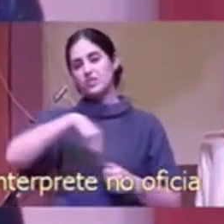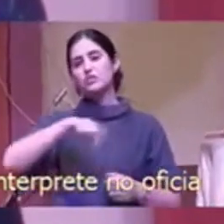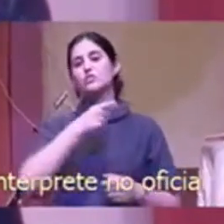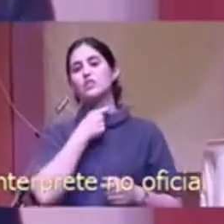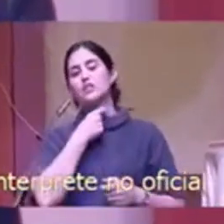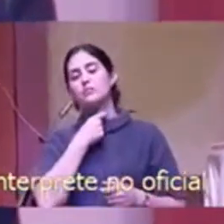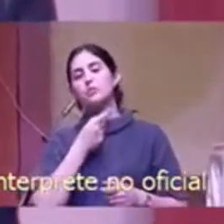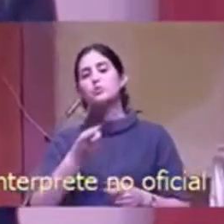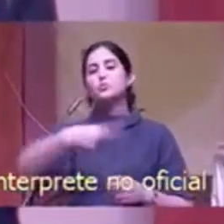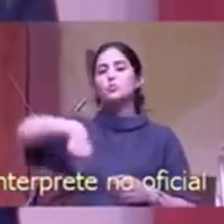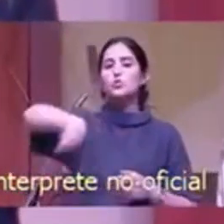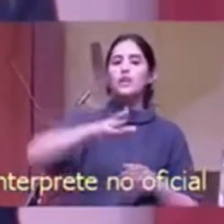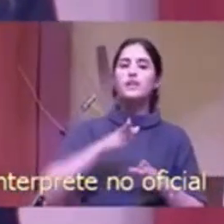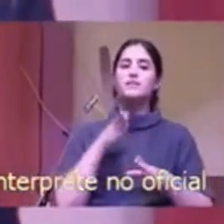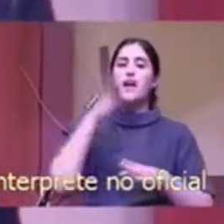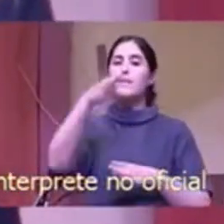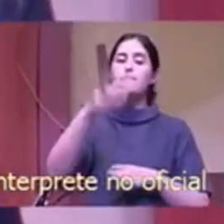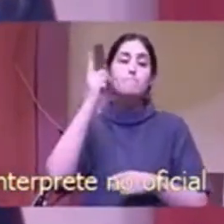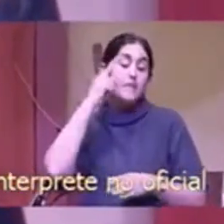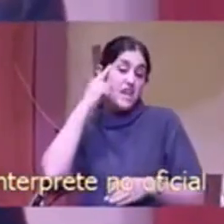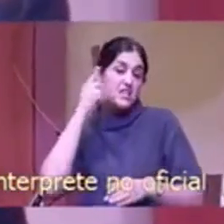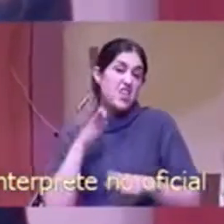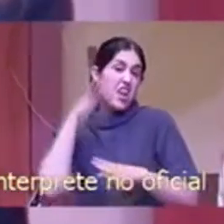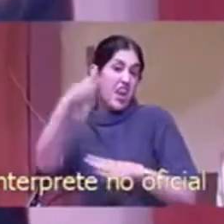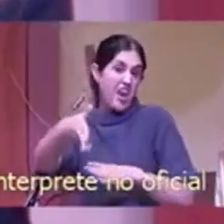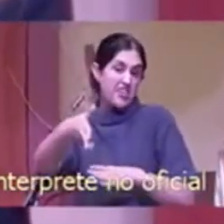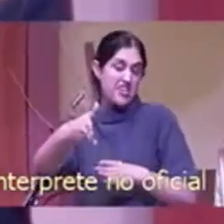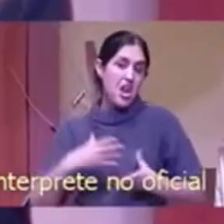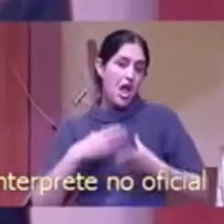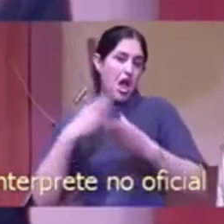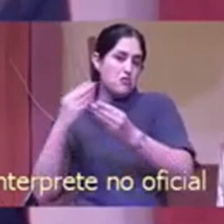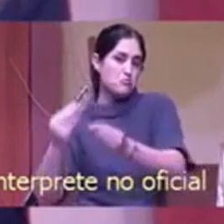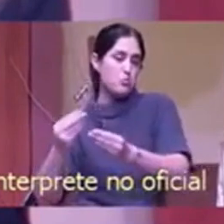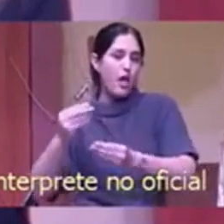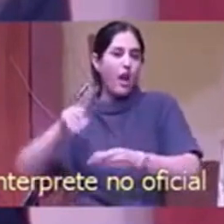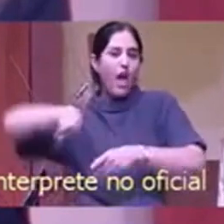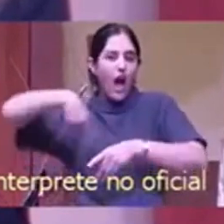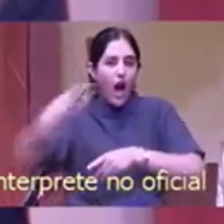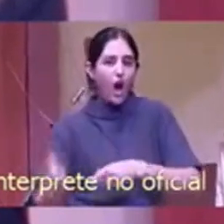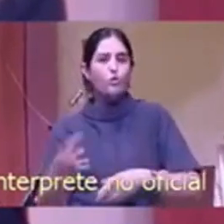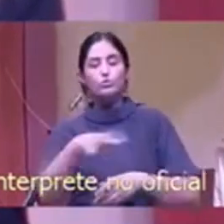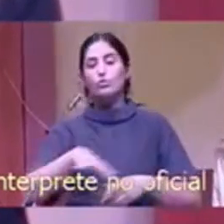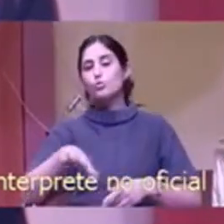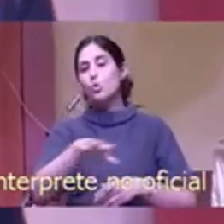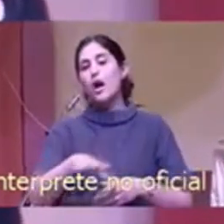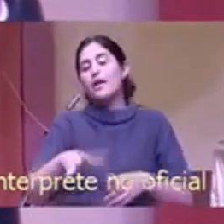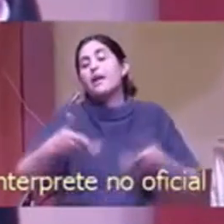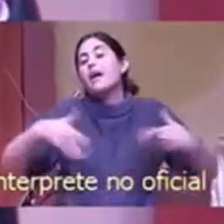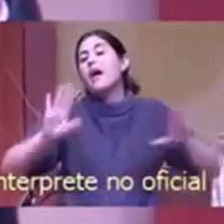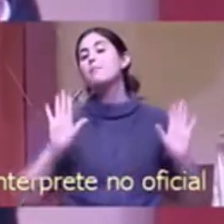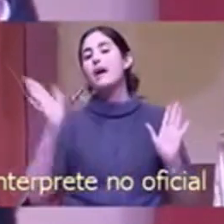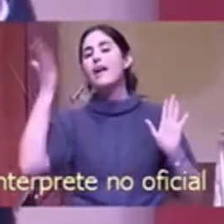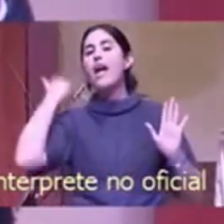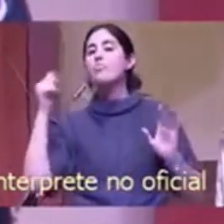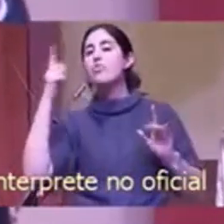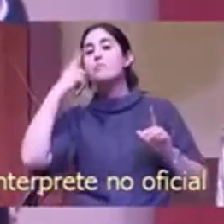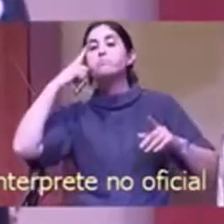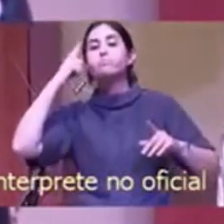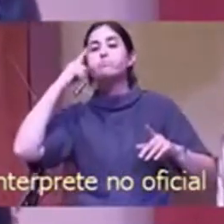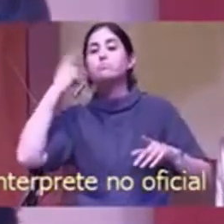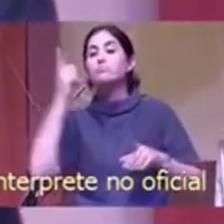todavía no se nos ocurrieron. La verdad es que no sé si están